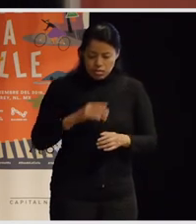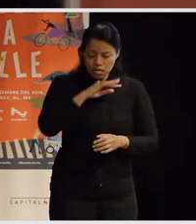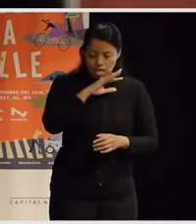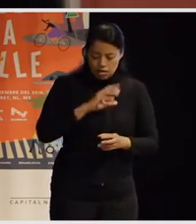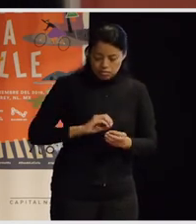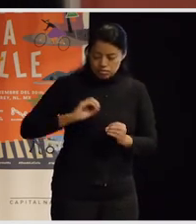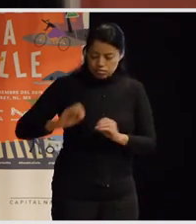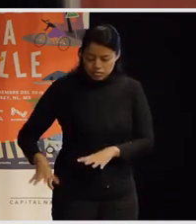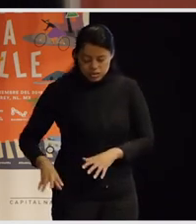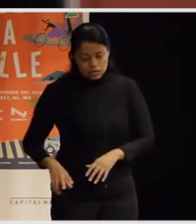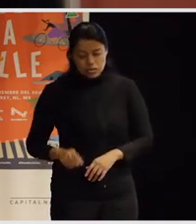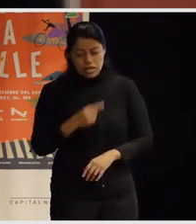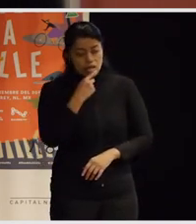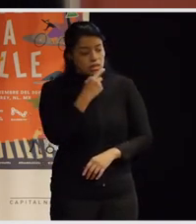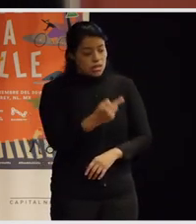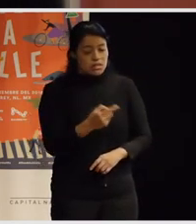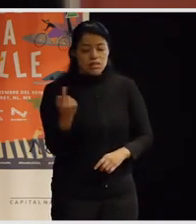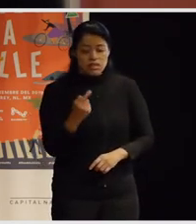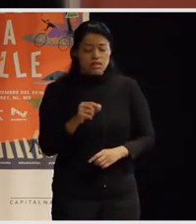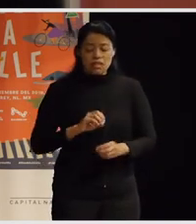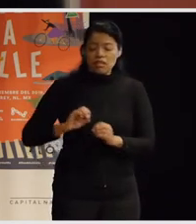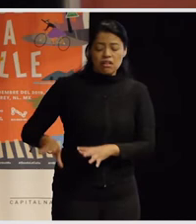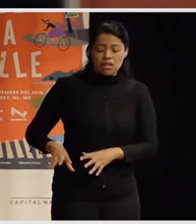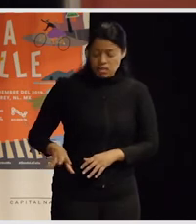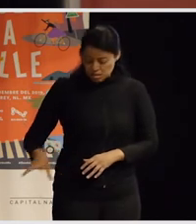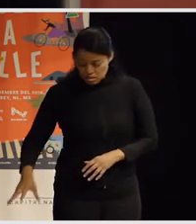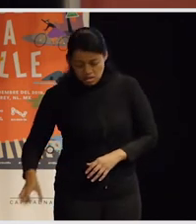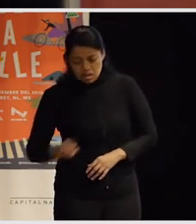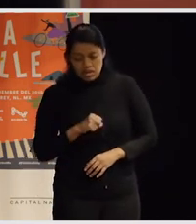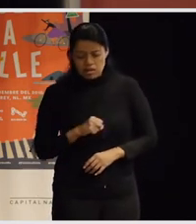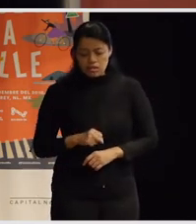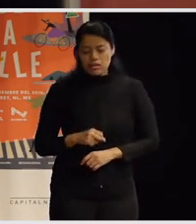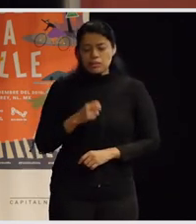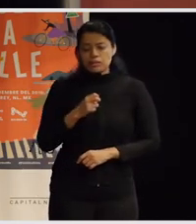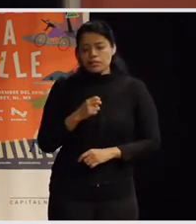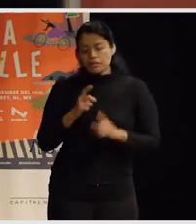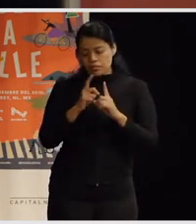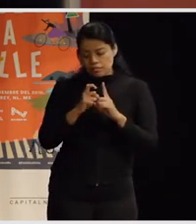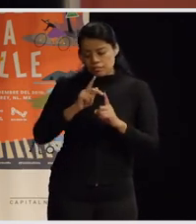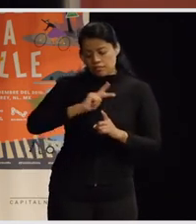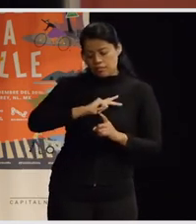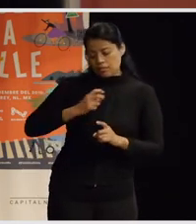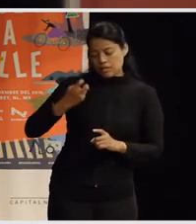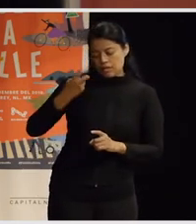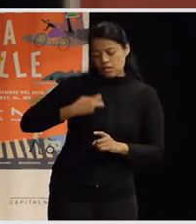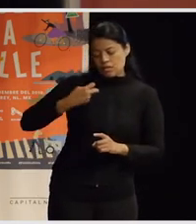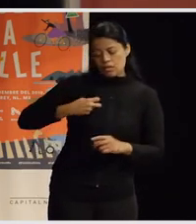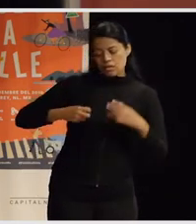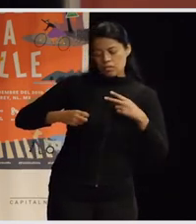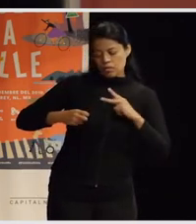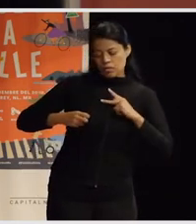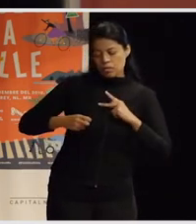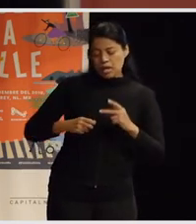decir qué fue y así entrar muy en detalle hacia su autocrítica y solo se cumplía y reciben un certificado si